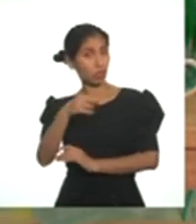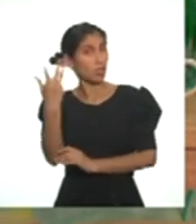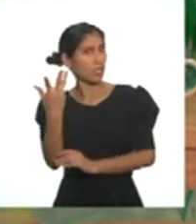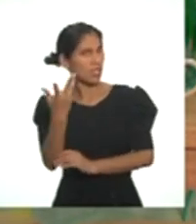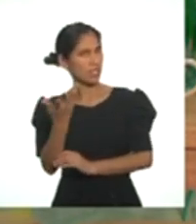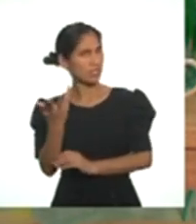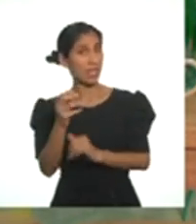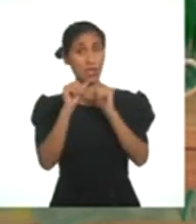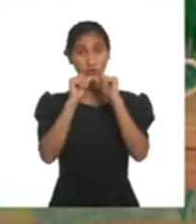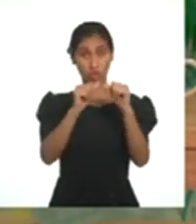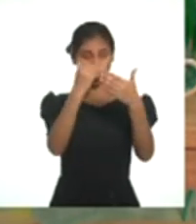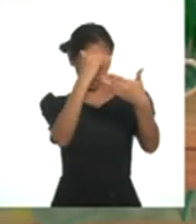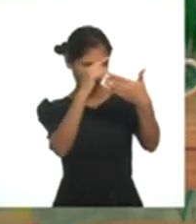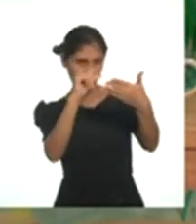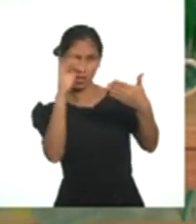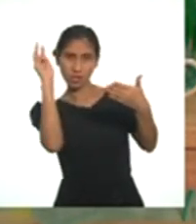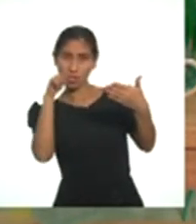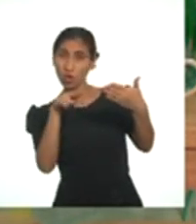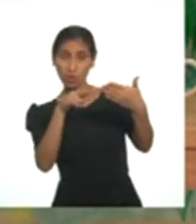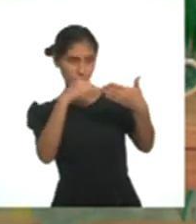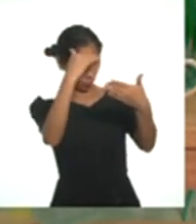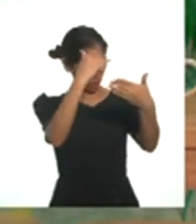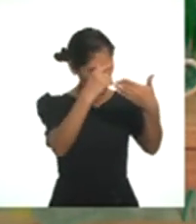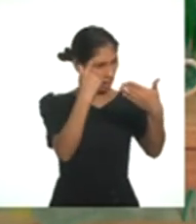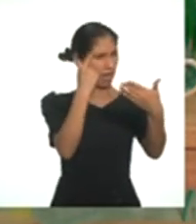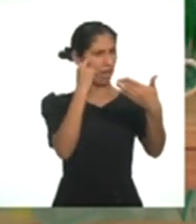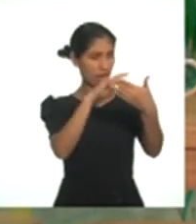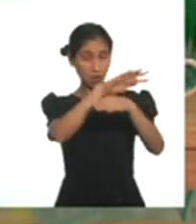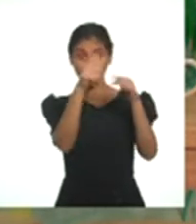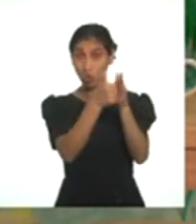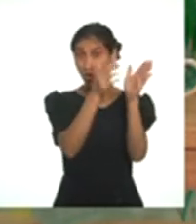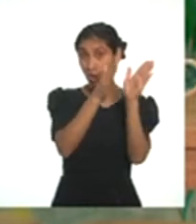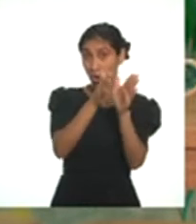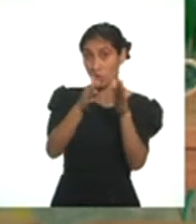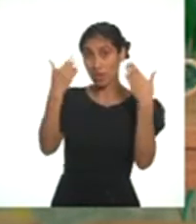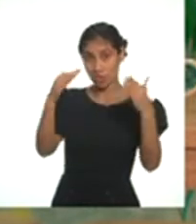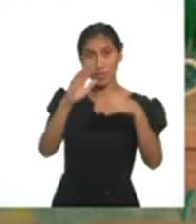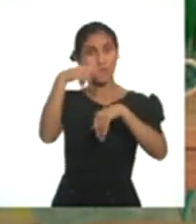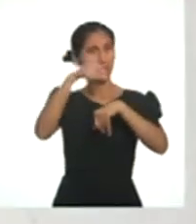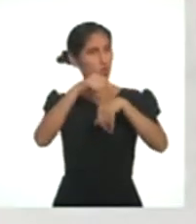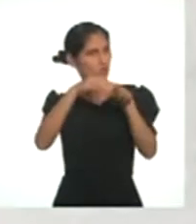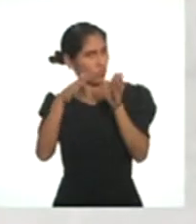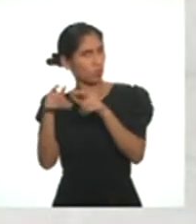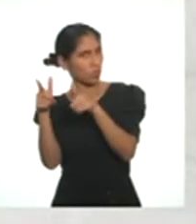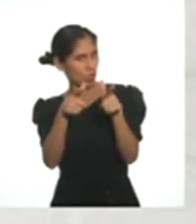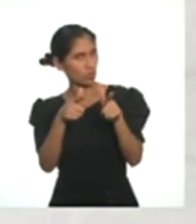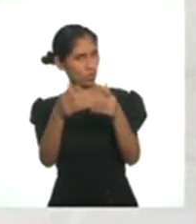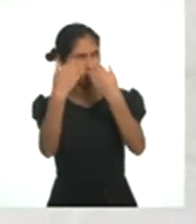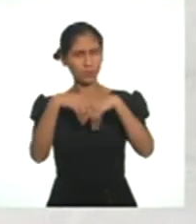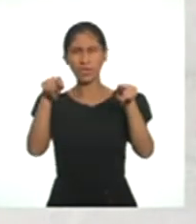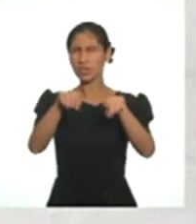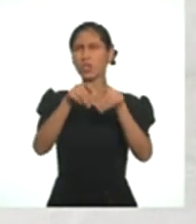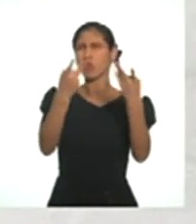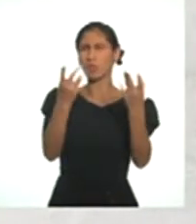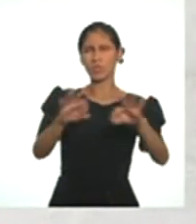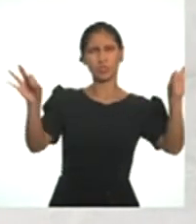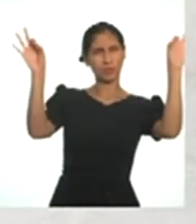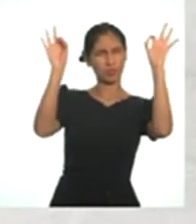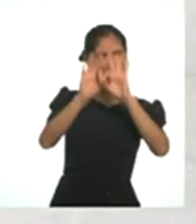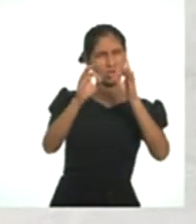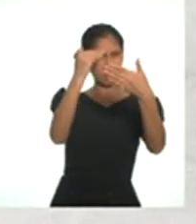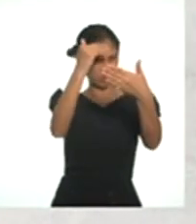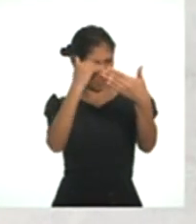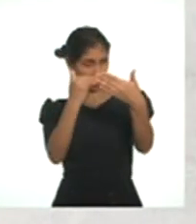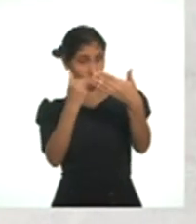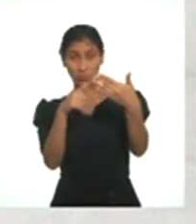en seguir el guión, ejecutarlo, llevar una secuencia de la ruta trazada y medir los tiempos. En esta etapa es importante